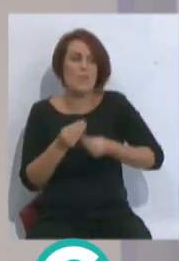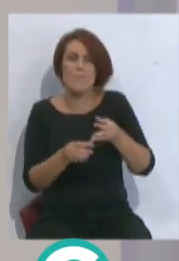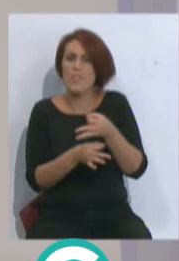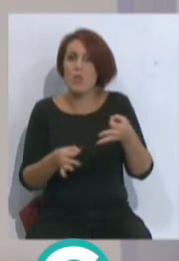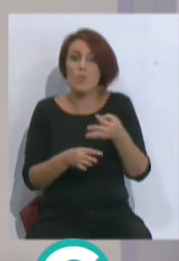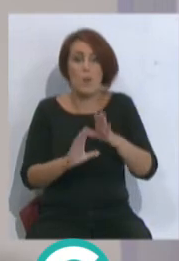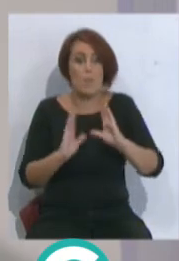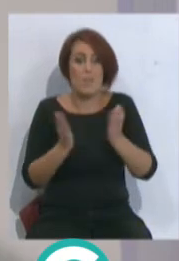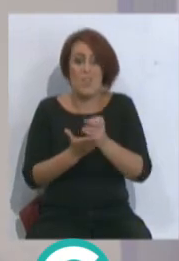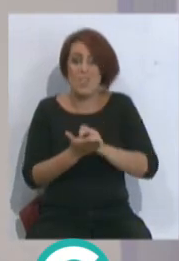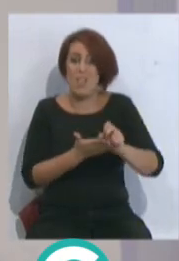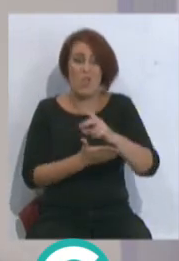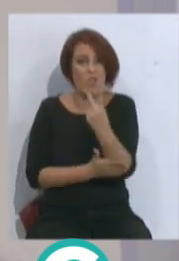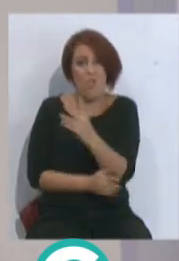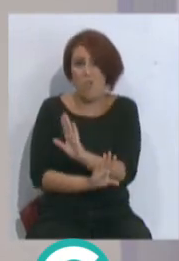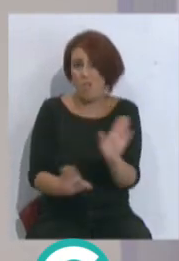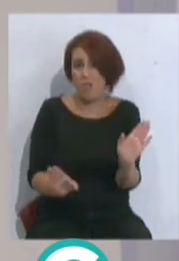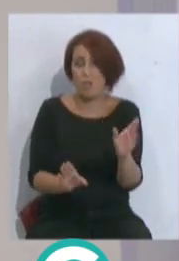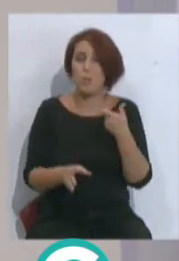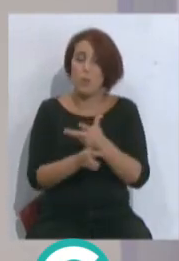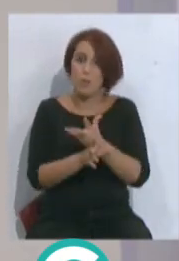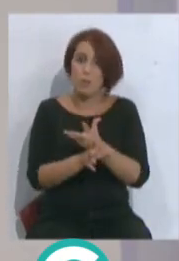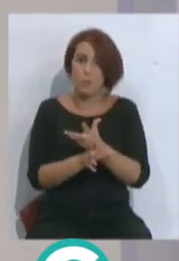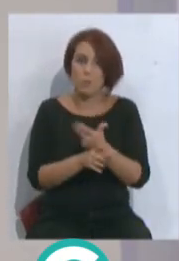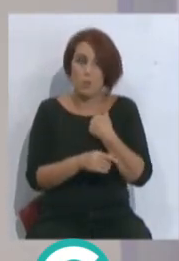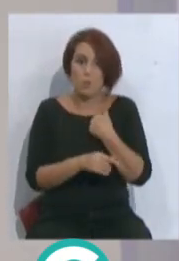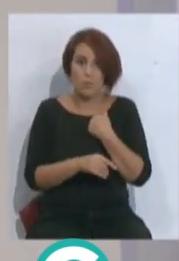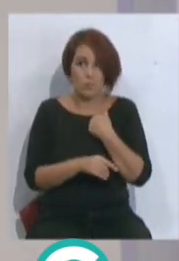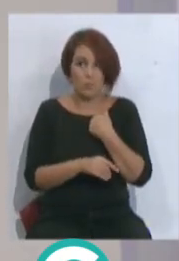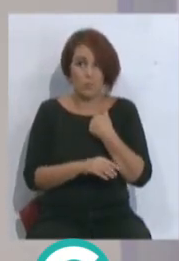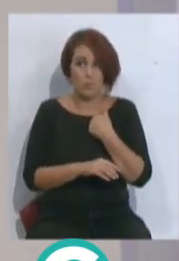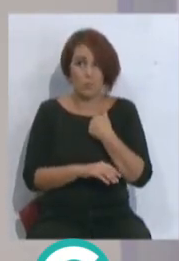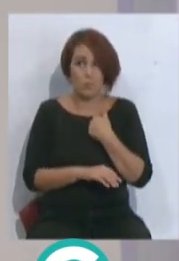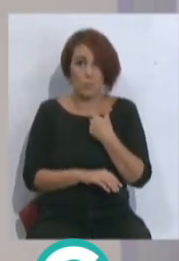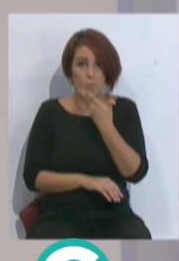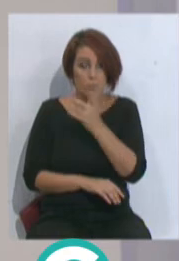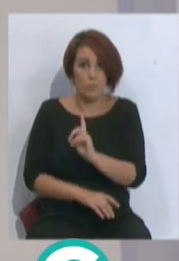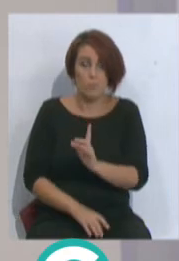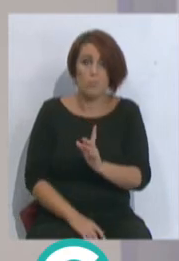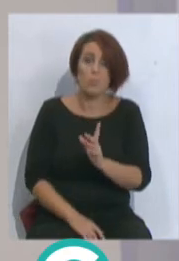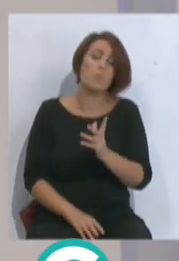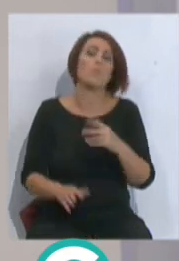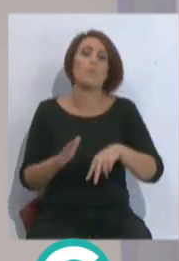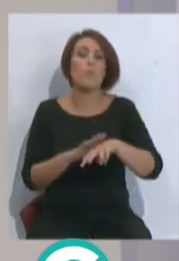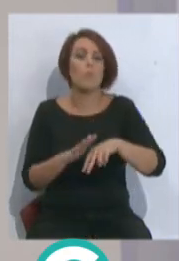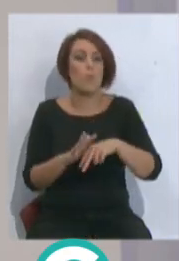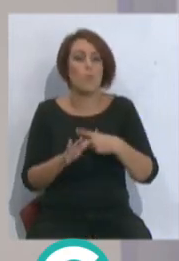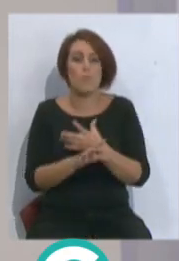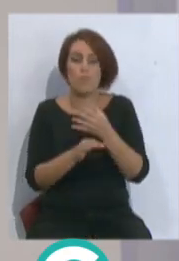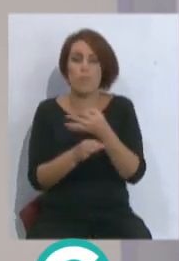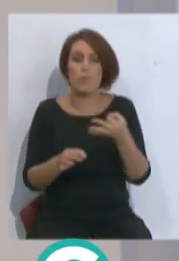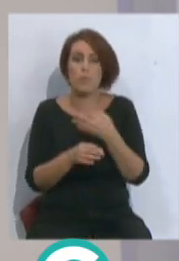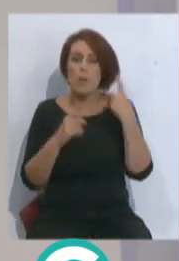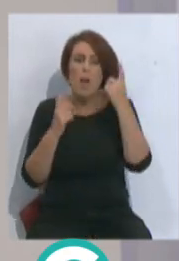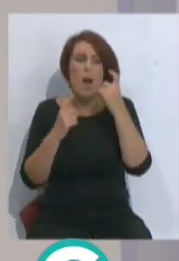pero tocó dos pelotas y como tú dices, Hugo, un jugador que, por lo visto, yo no lo desconozco. Juega el fútbol muy bien, pues se está